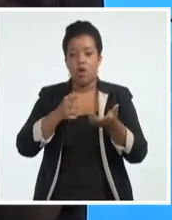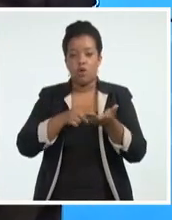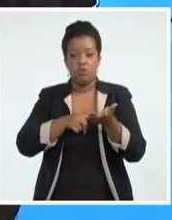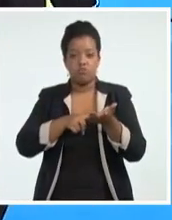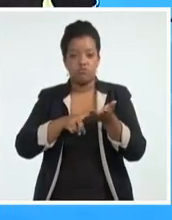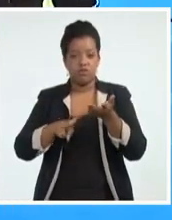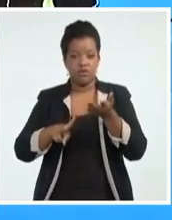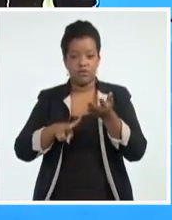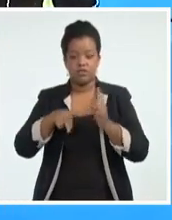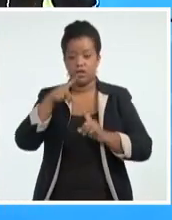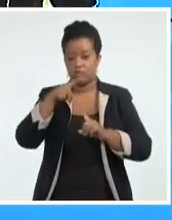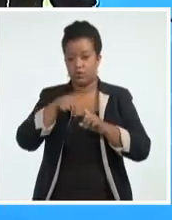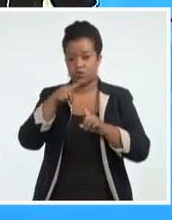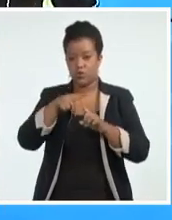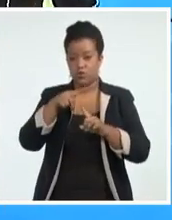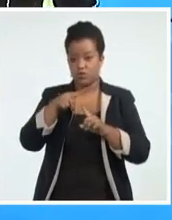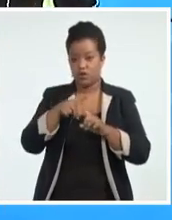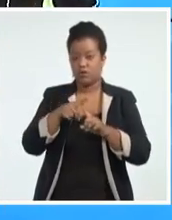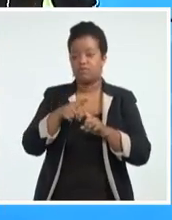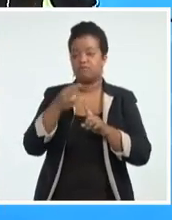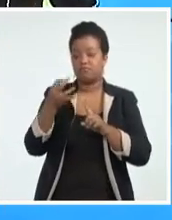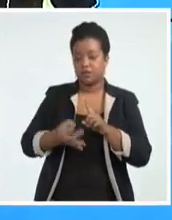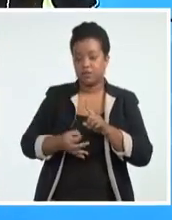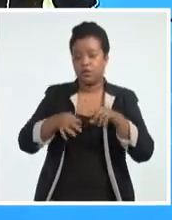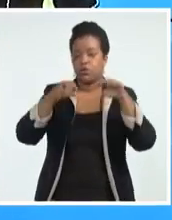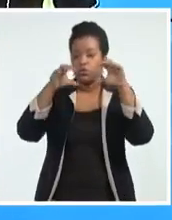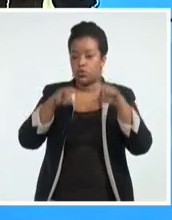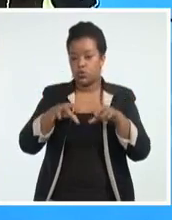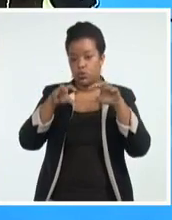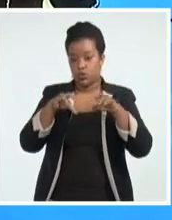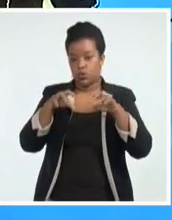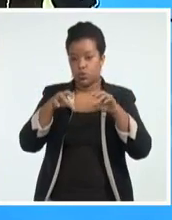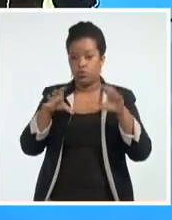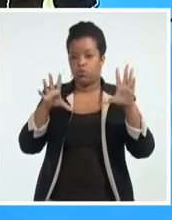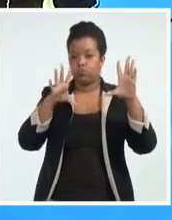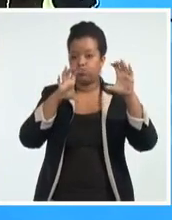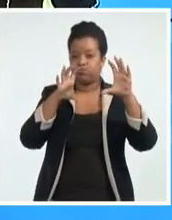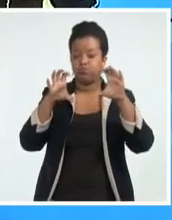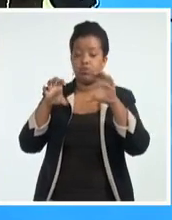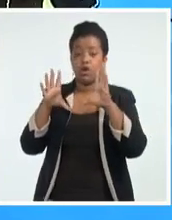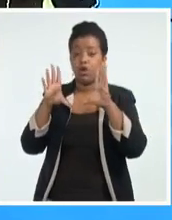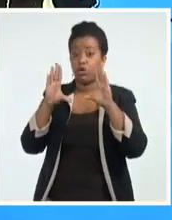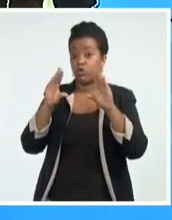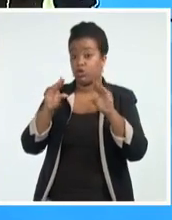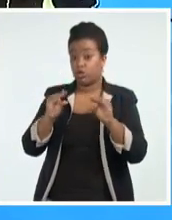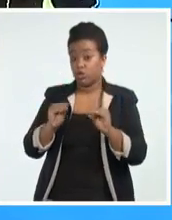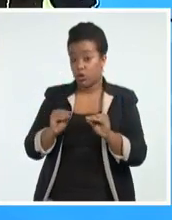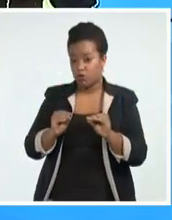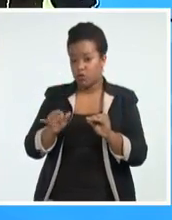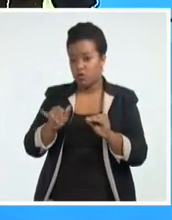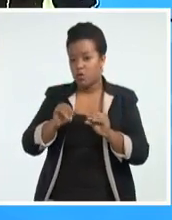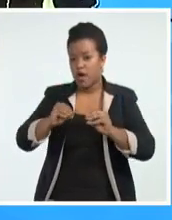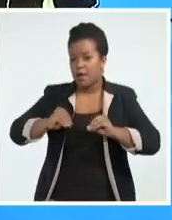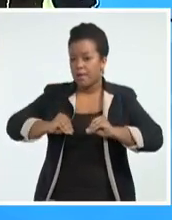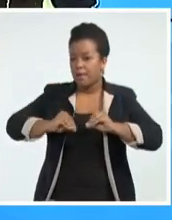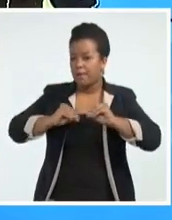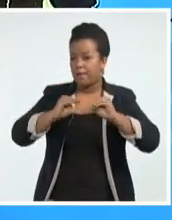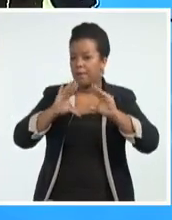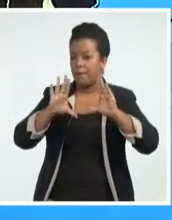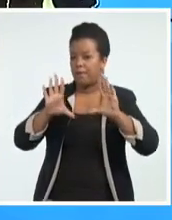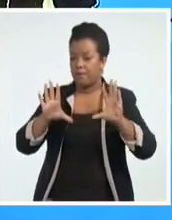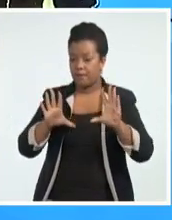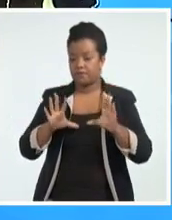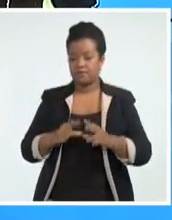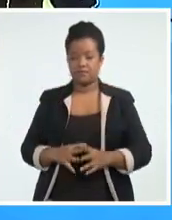Las Tunas, mantendrá la lluvia y los nublados durante la noche y hasta las primeras horas de la madrugada, aunque pudieran ser más bien